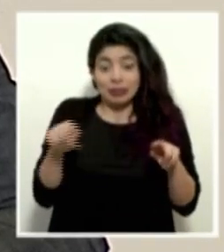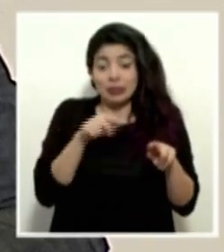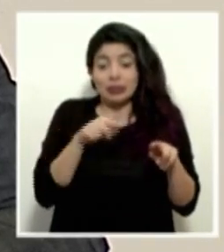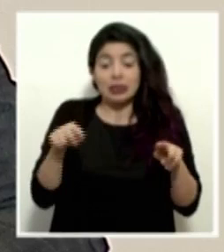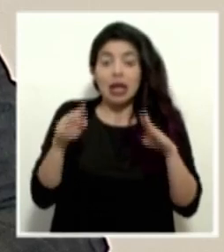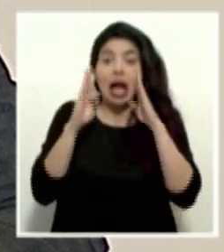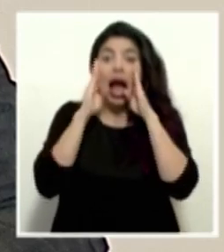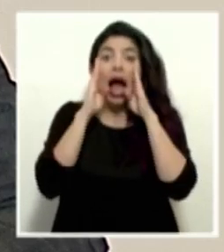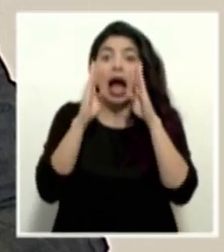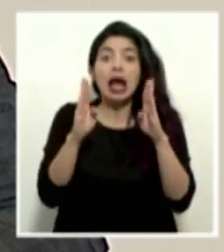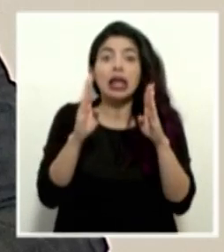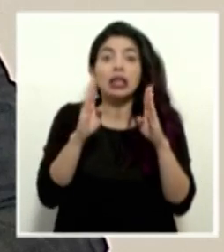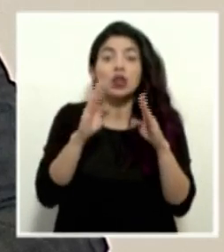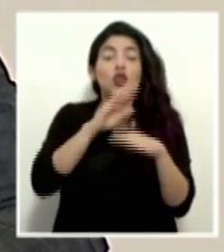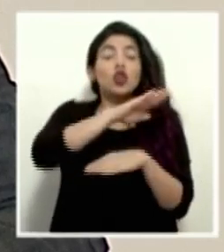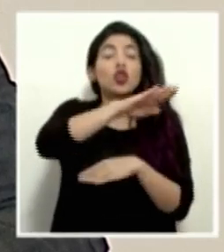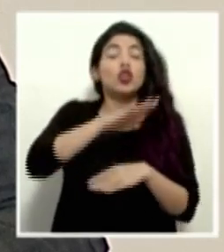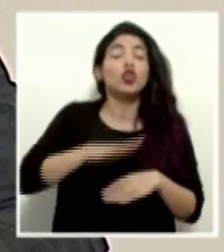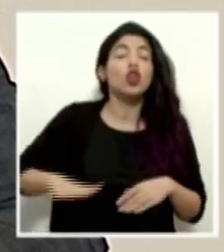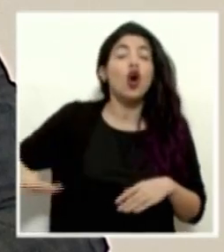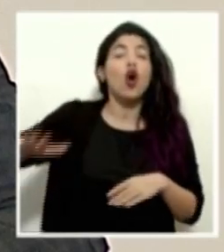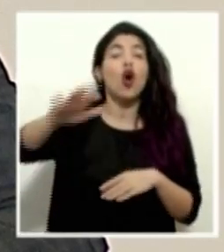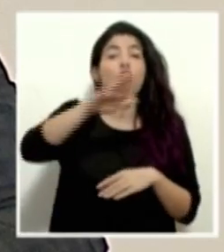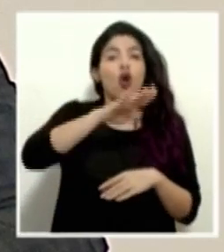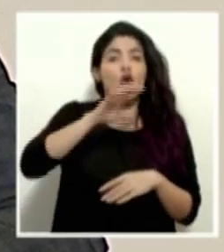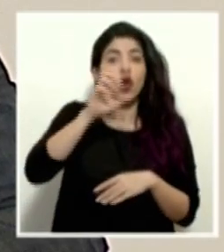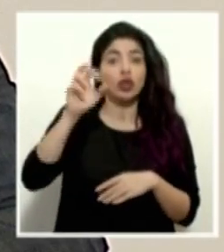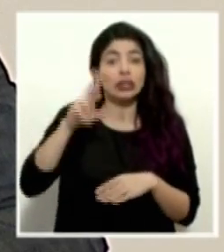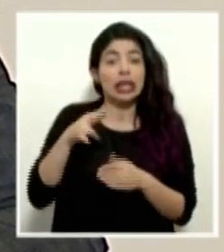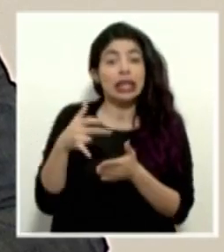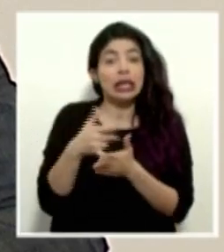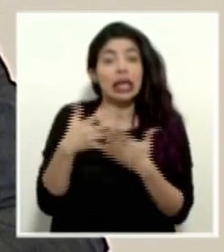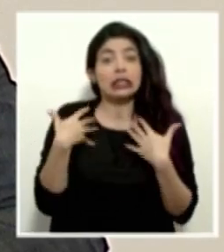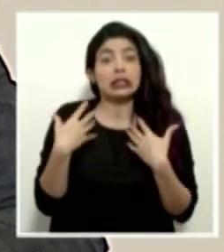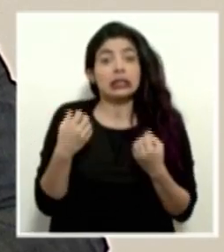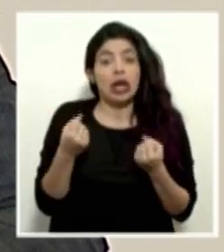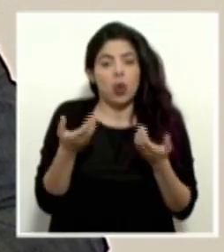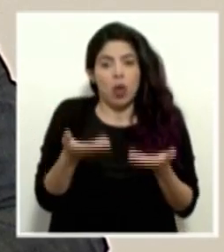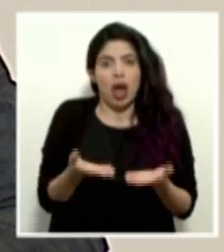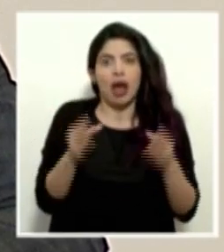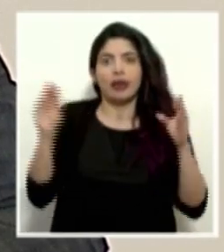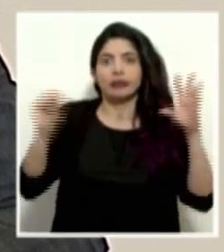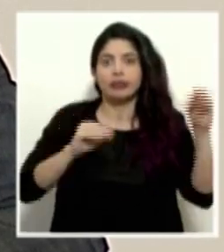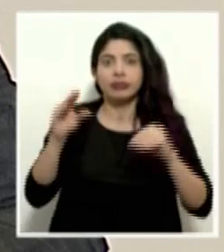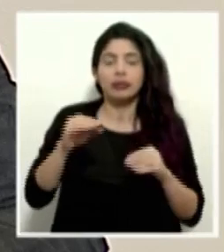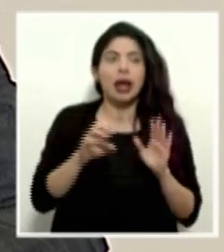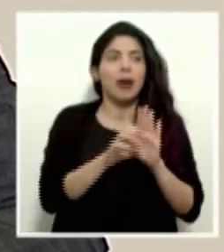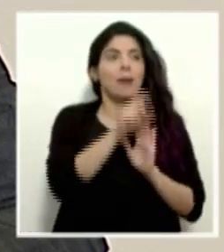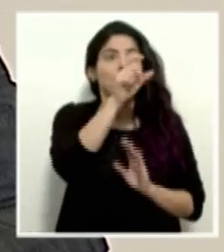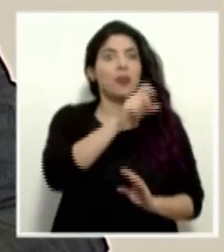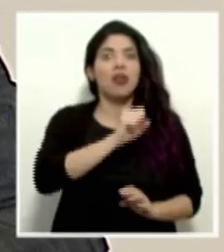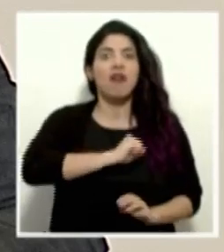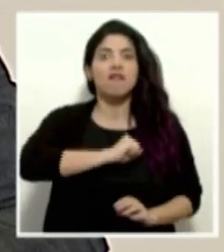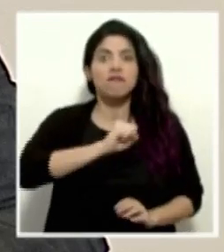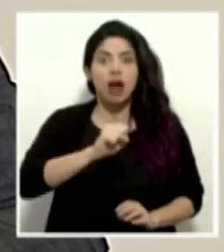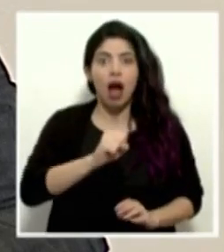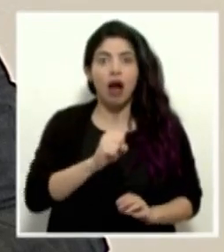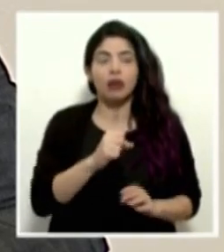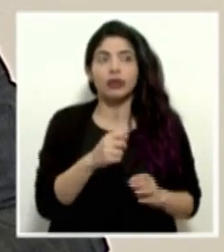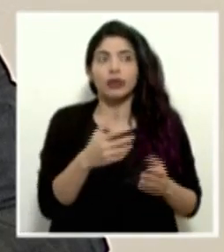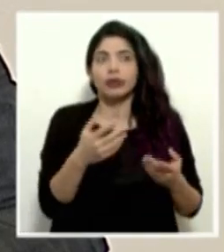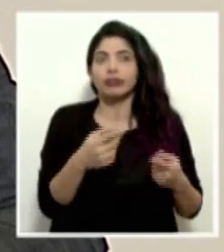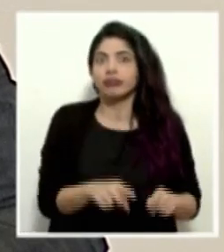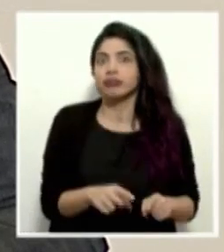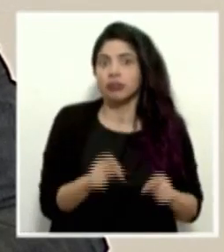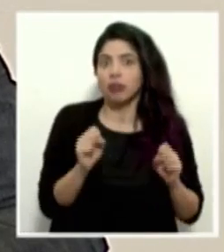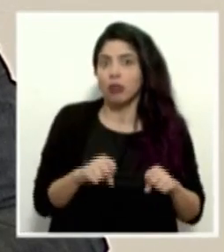todo lo que se da en Costa Rica a nivel crítico de salud. Un infarto eventualmente que se pueda